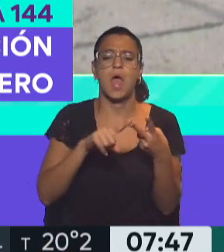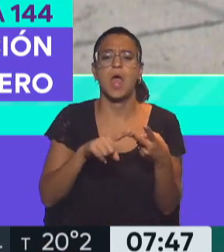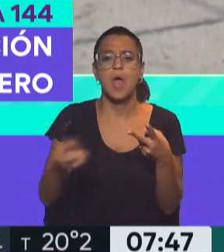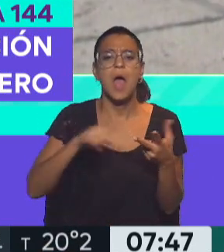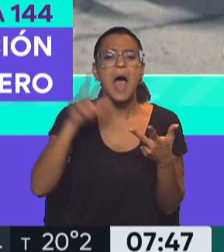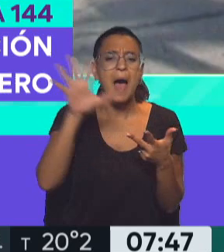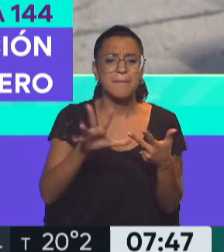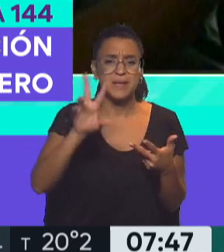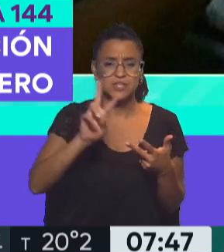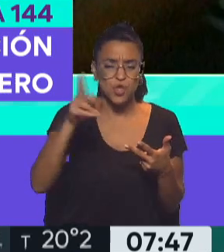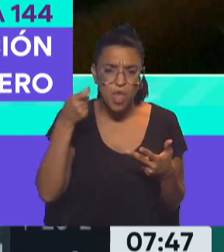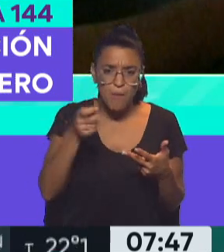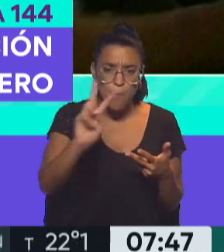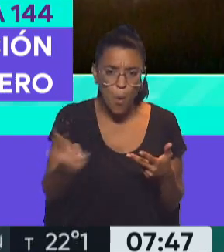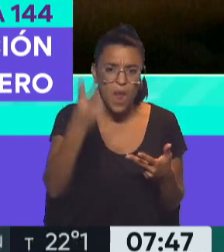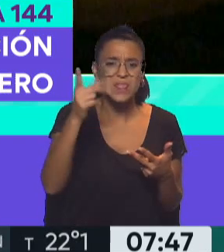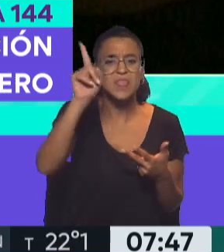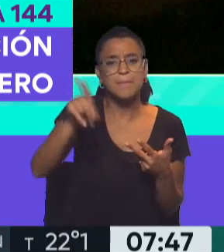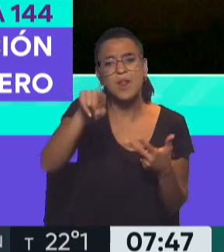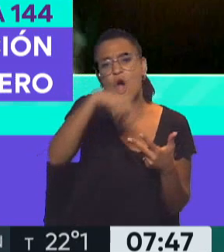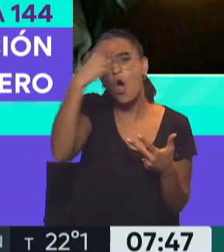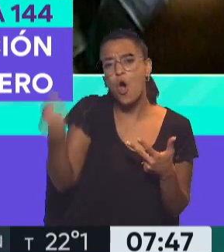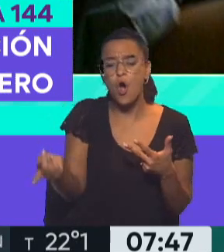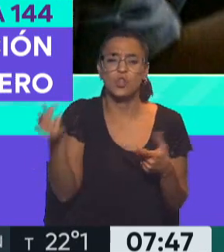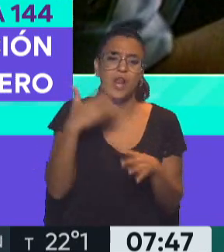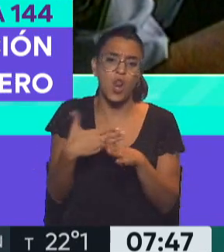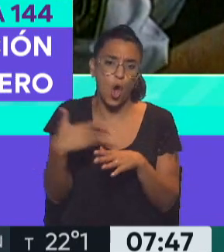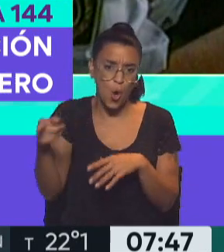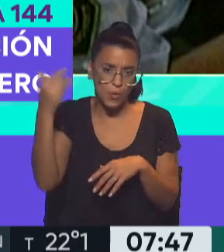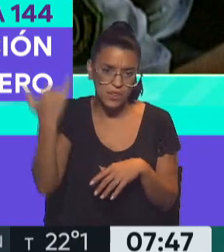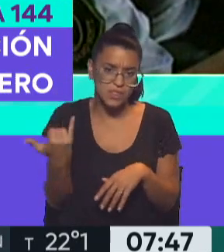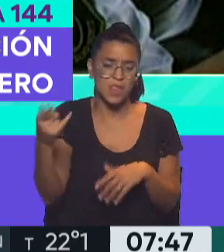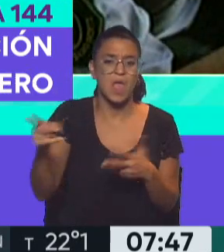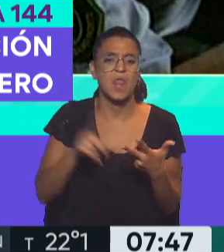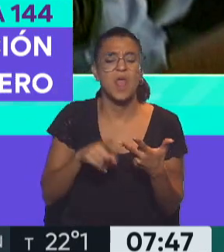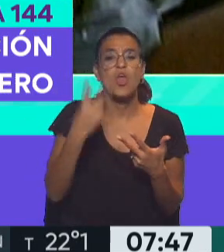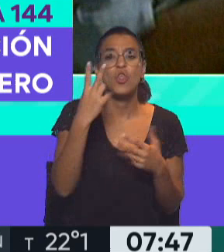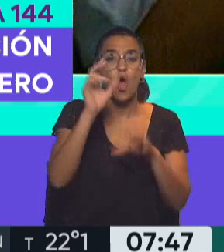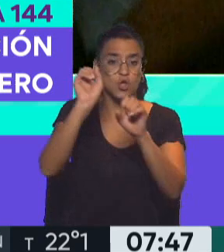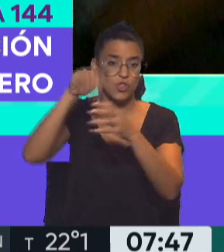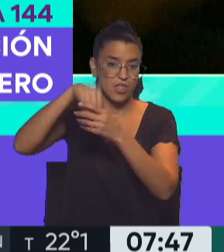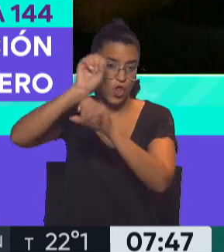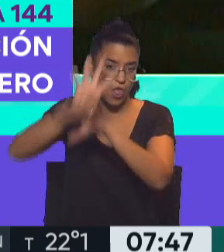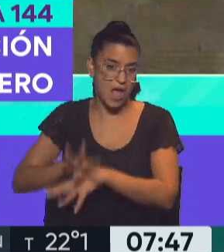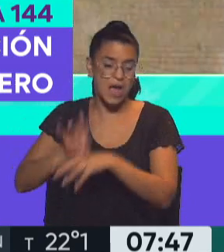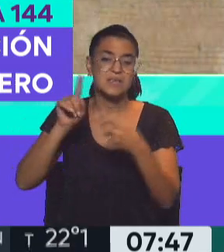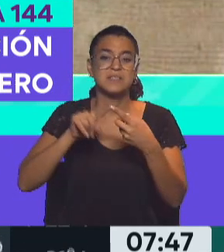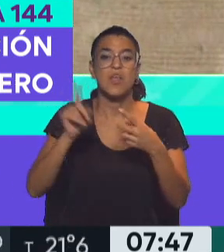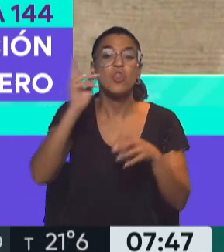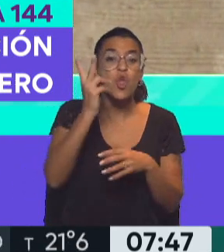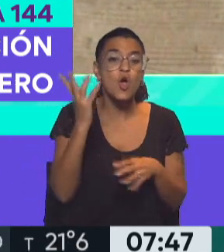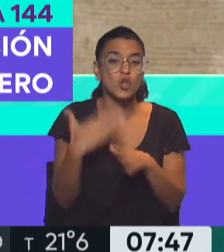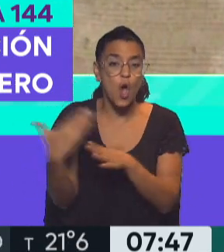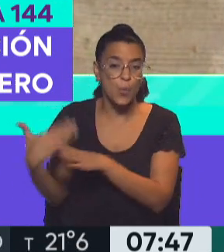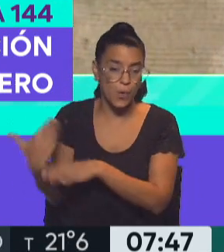amenazó de muerte también a otra novia que estuvo carcelaria, a dos, a dos novias carcelarias